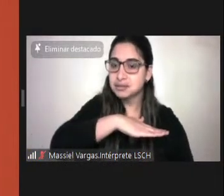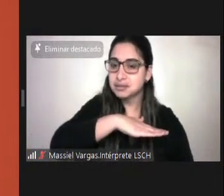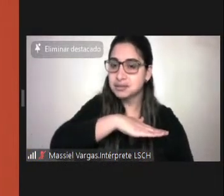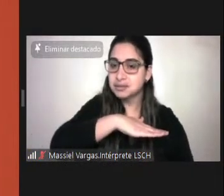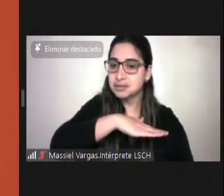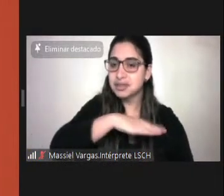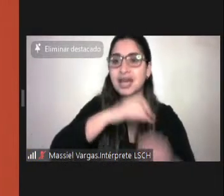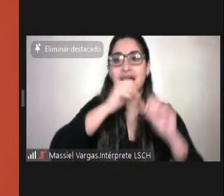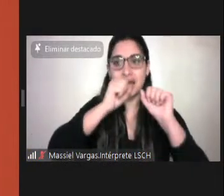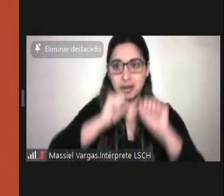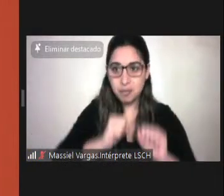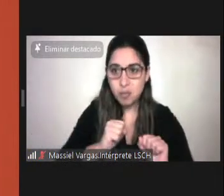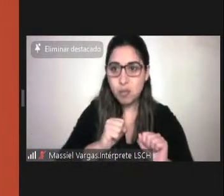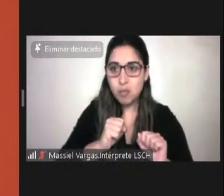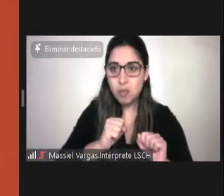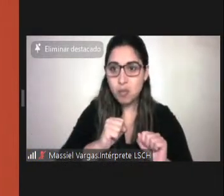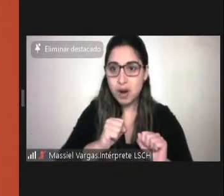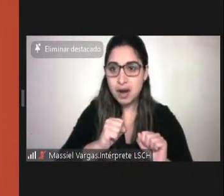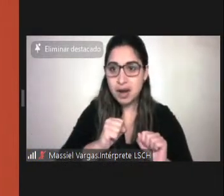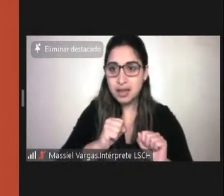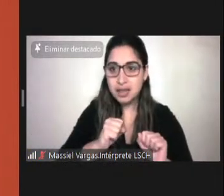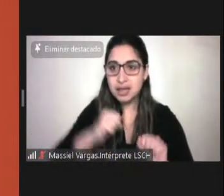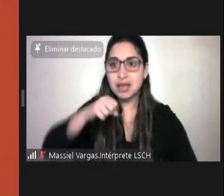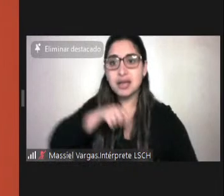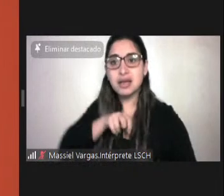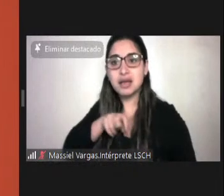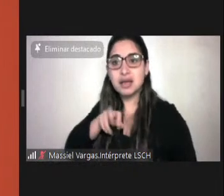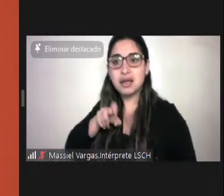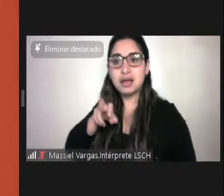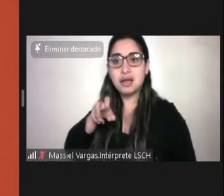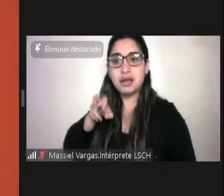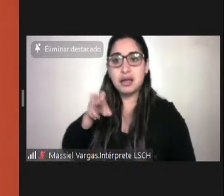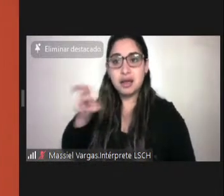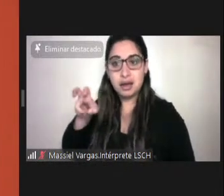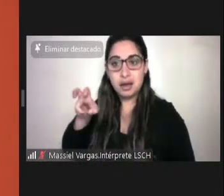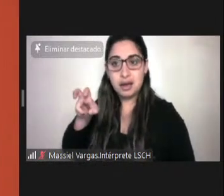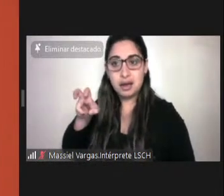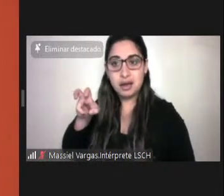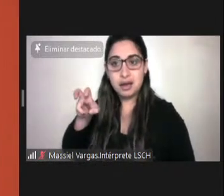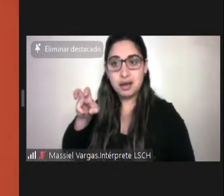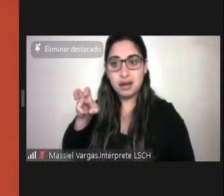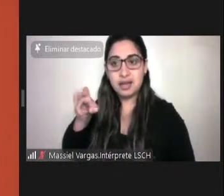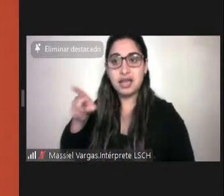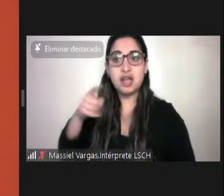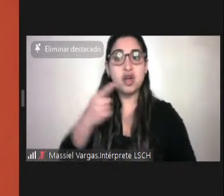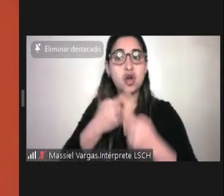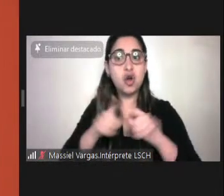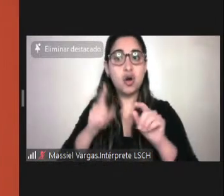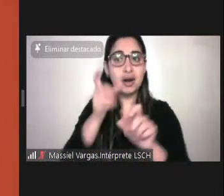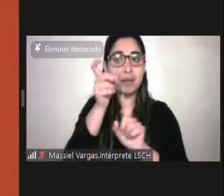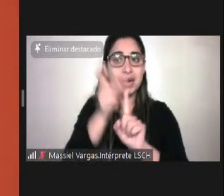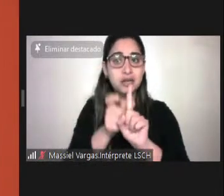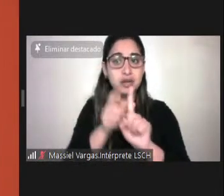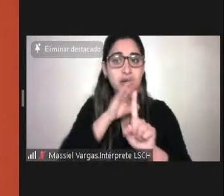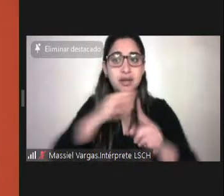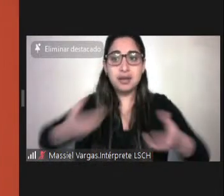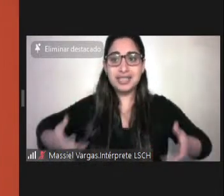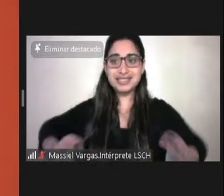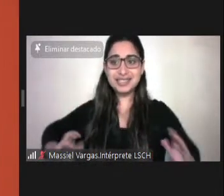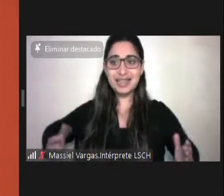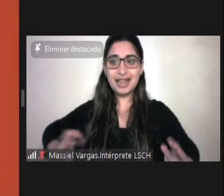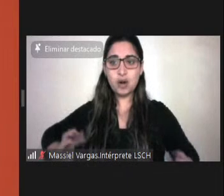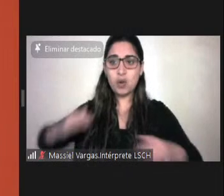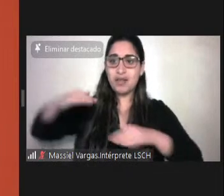ahí va a poder pasar la persona que pueda caminar y desplazarse sin problema y también una persona que pueda utilizar la silla de ruedas